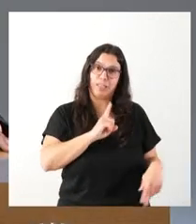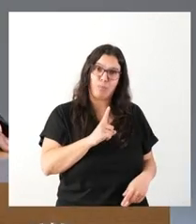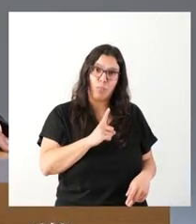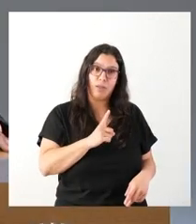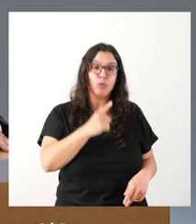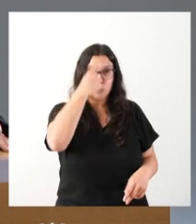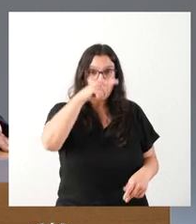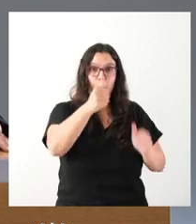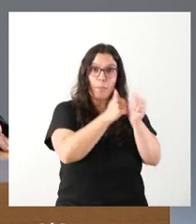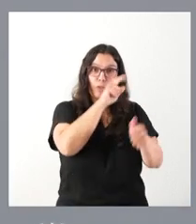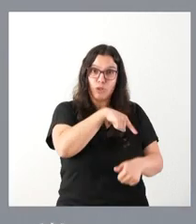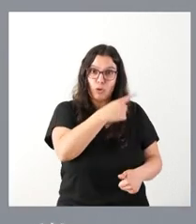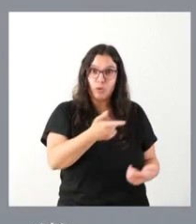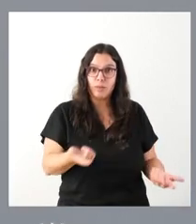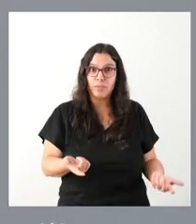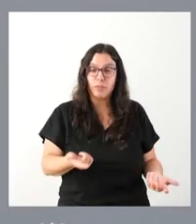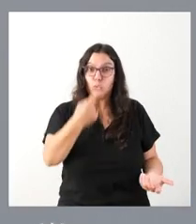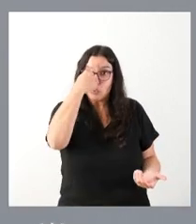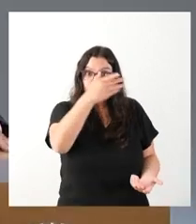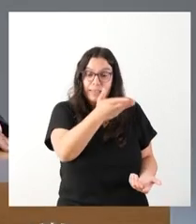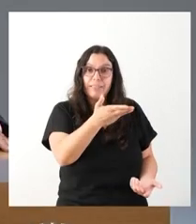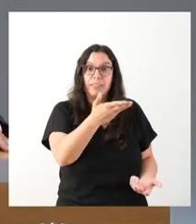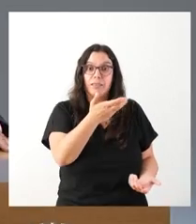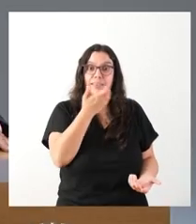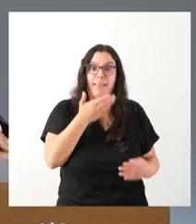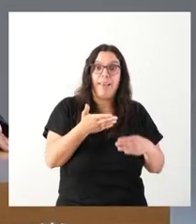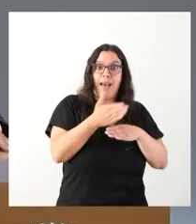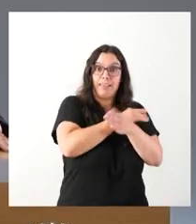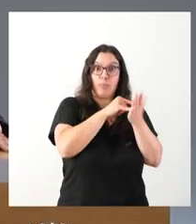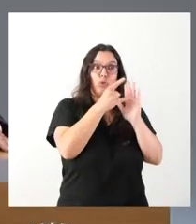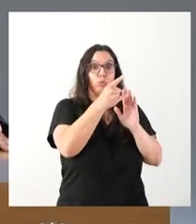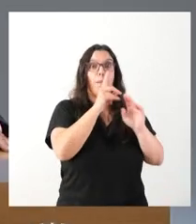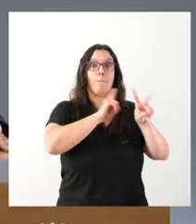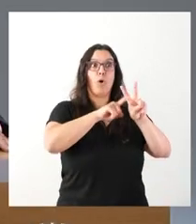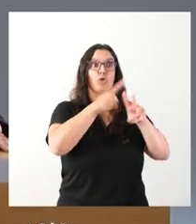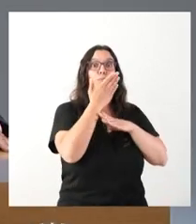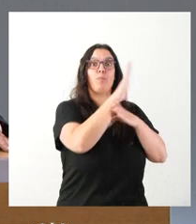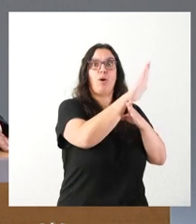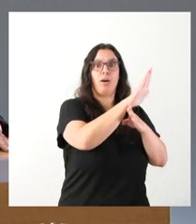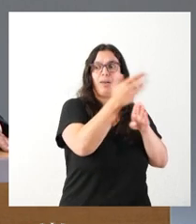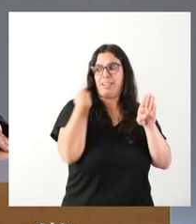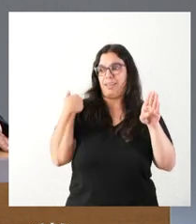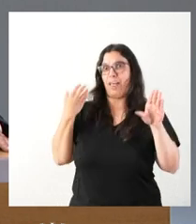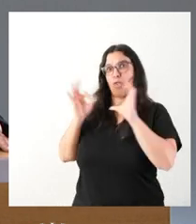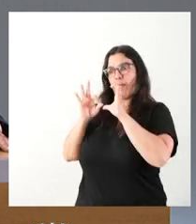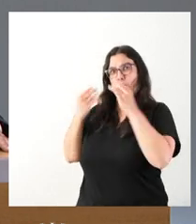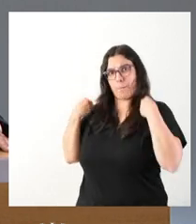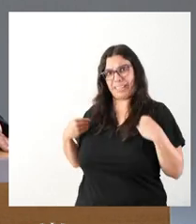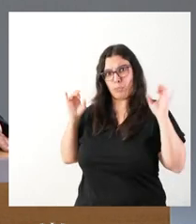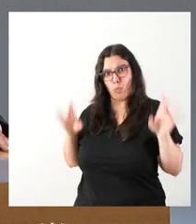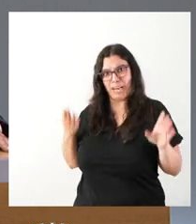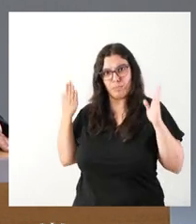conocían eso. Si conocían que el anteproyecto que presenta Vox es el mismo que presentó Ciudadanos. ¿Esto lo sabían? Y